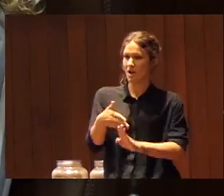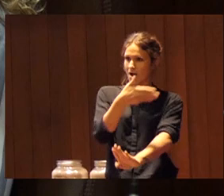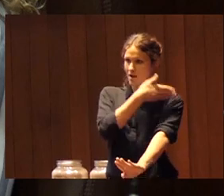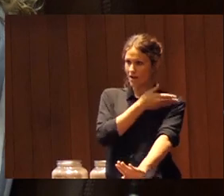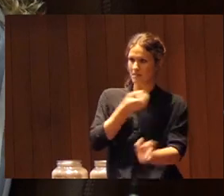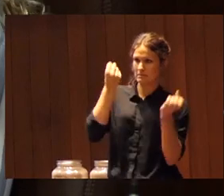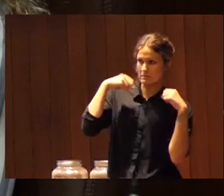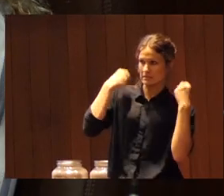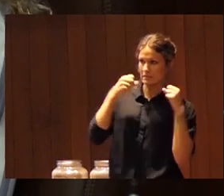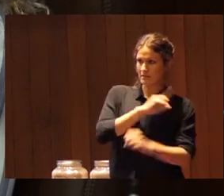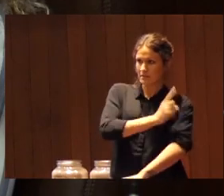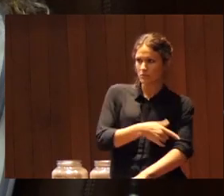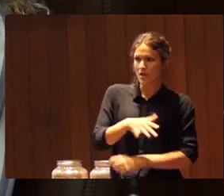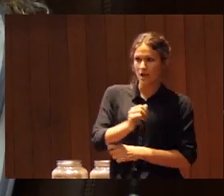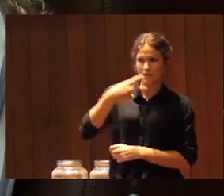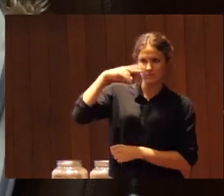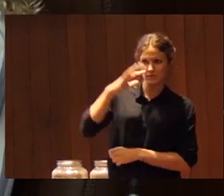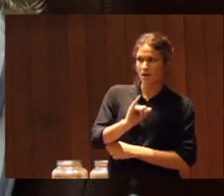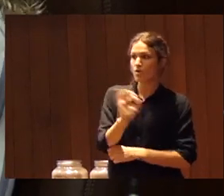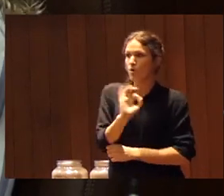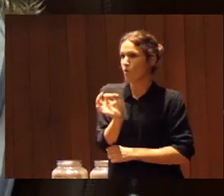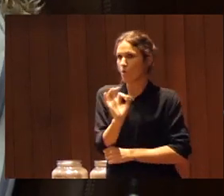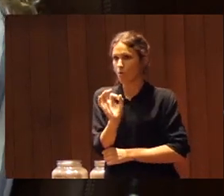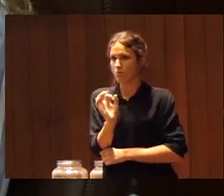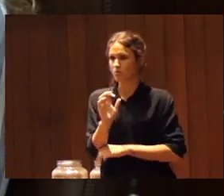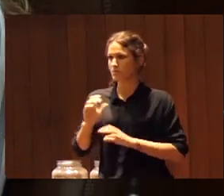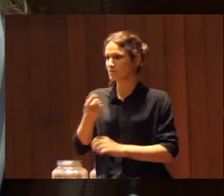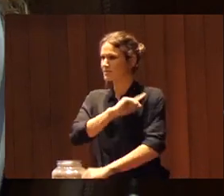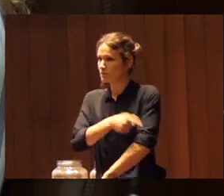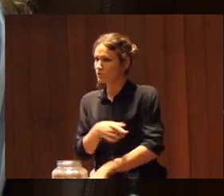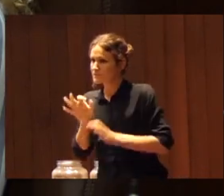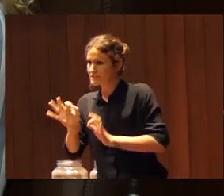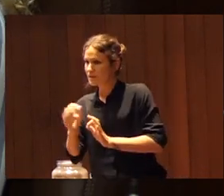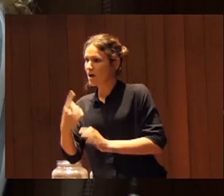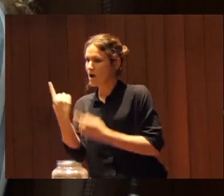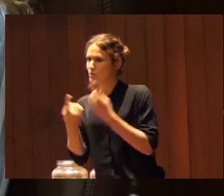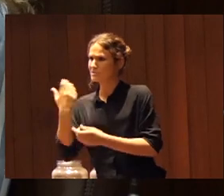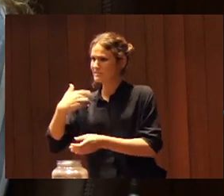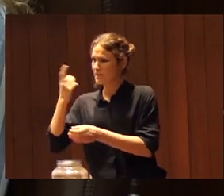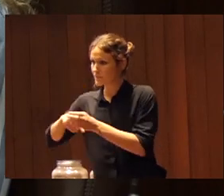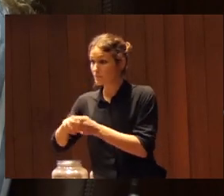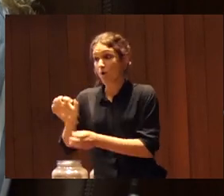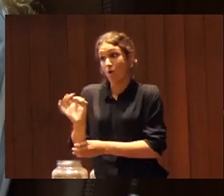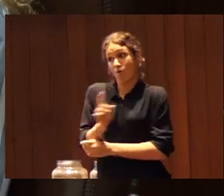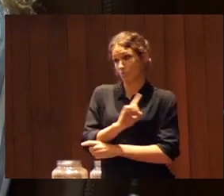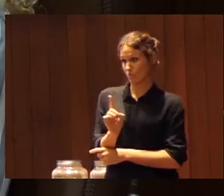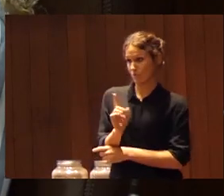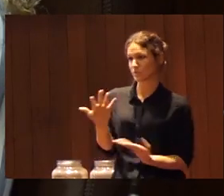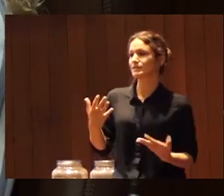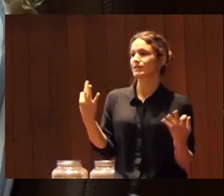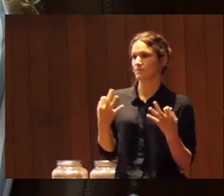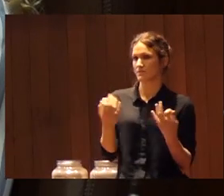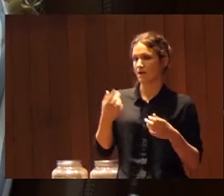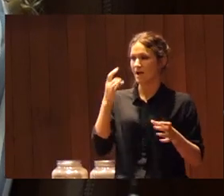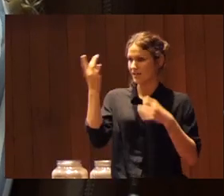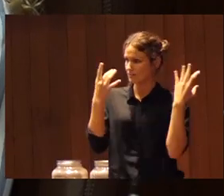o no o tienen algún encuentro con algunos deportes o no entonces ¿qué nos pasa? en las actividades dirigidas si es verdad